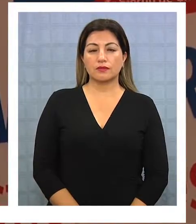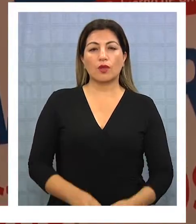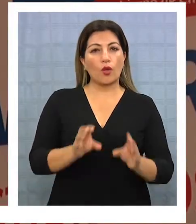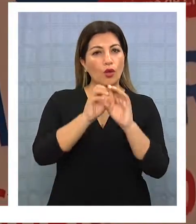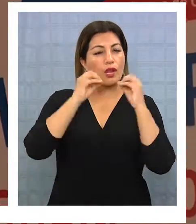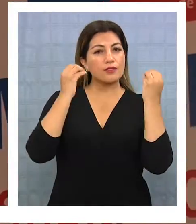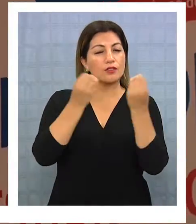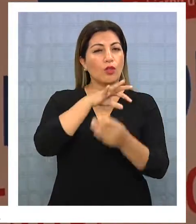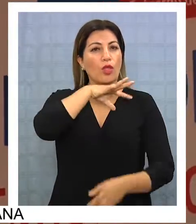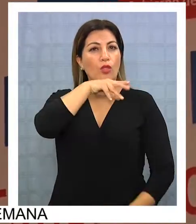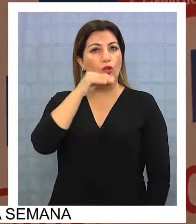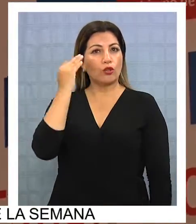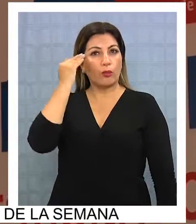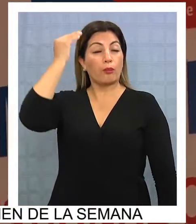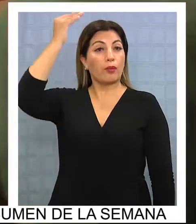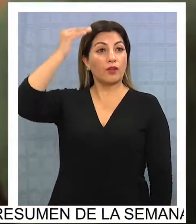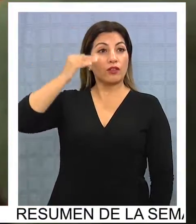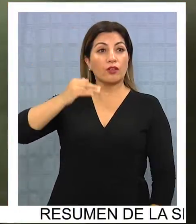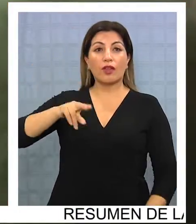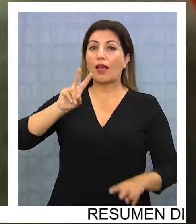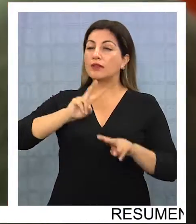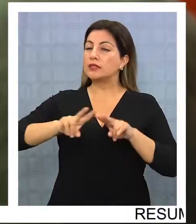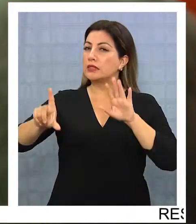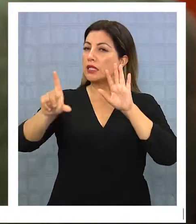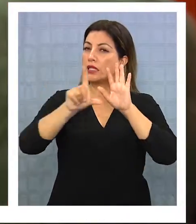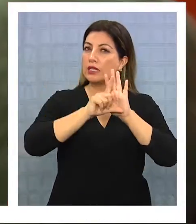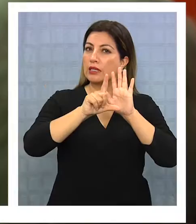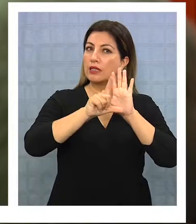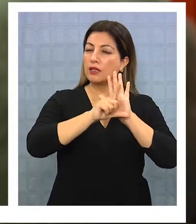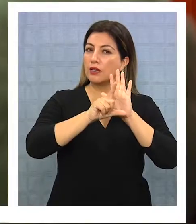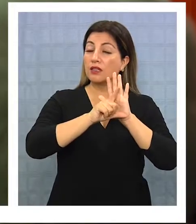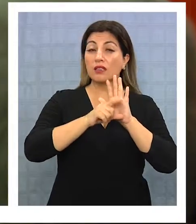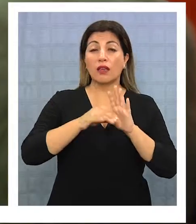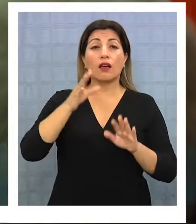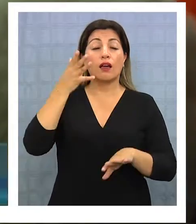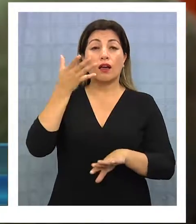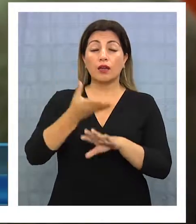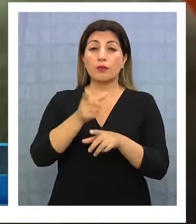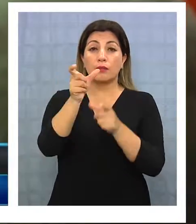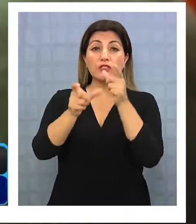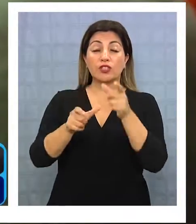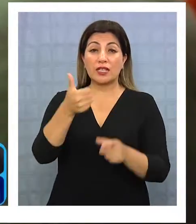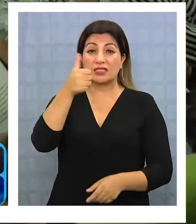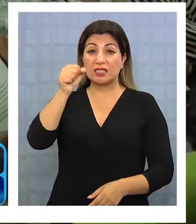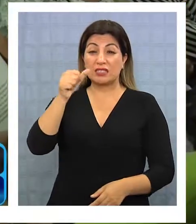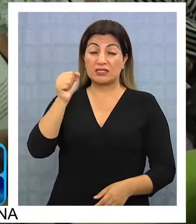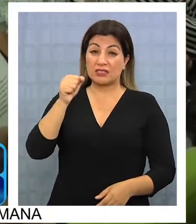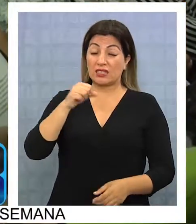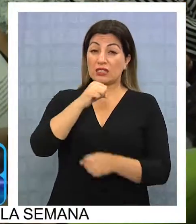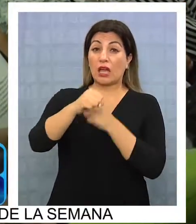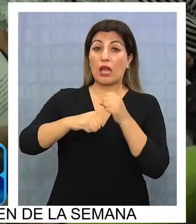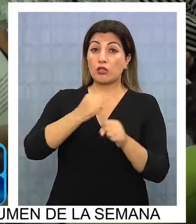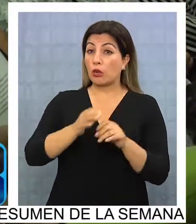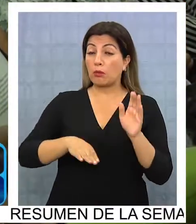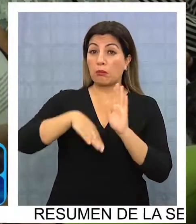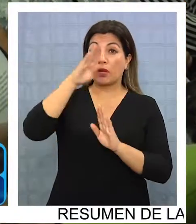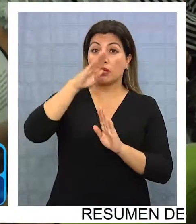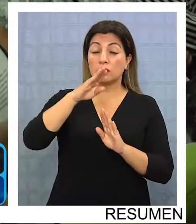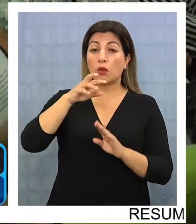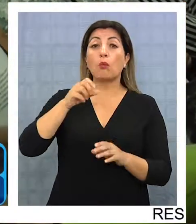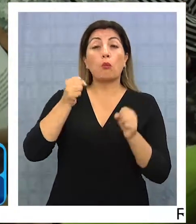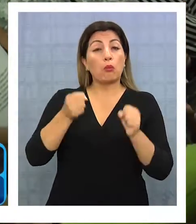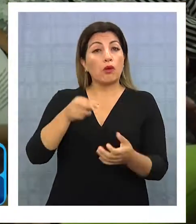Organizaciones de adultos mayores conformadas legalmente e integradas por personas de 60 años y más podrán postular al